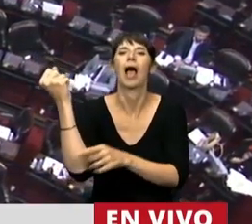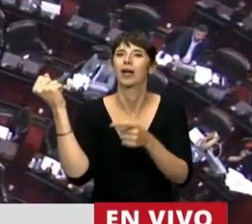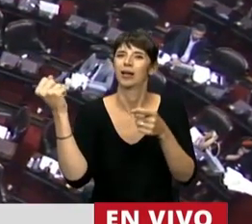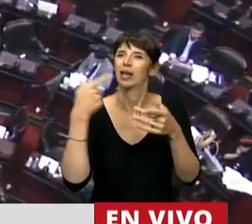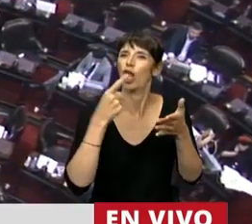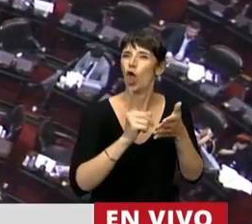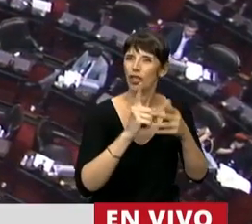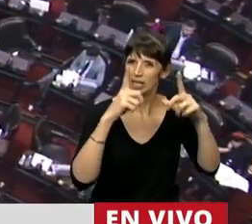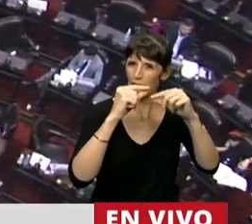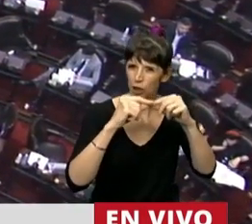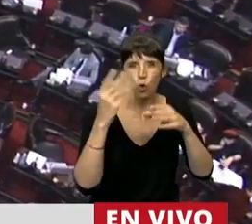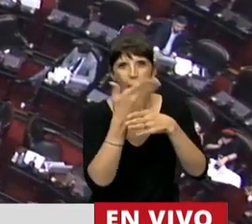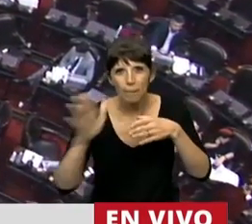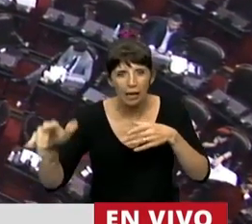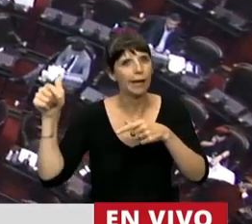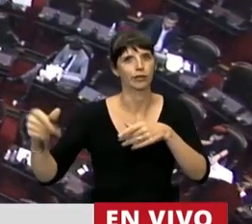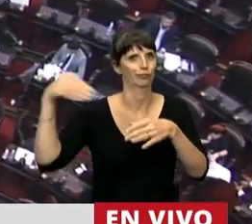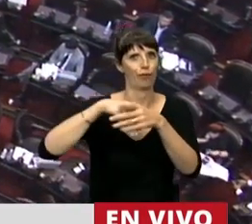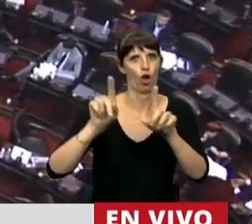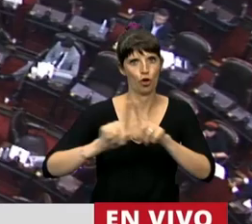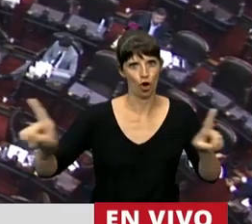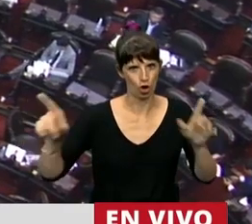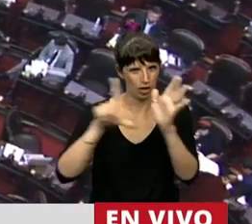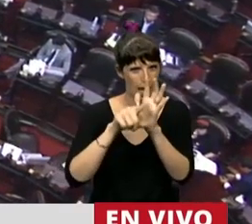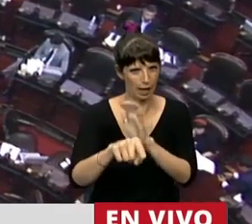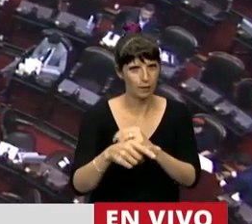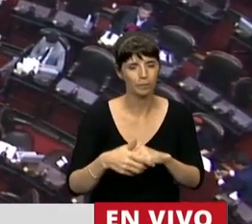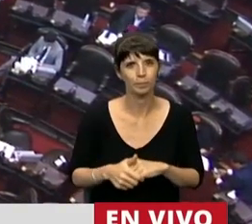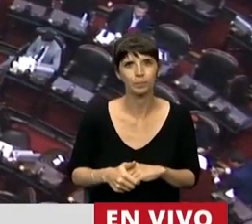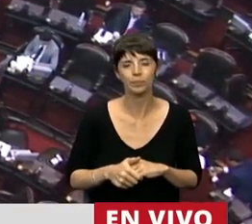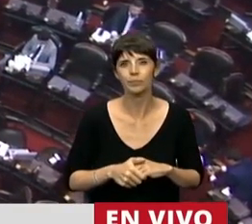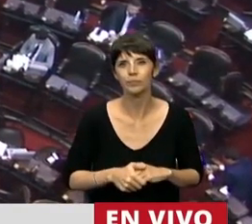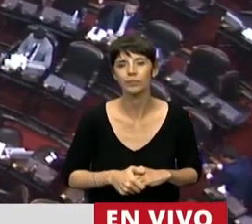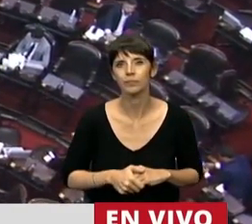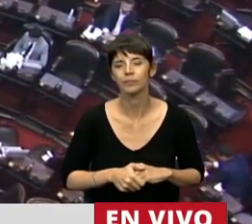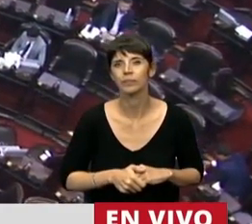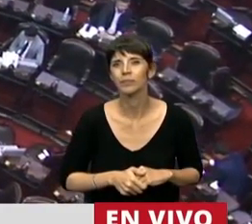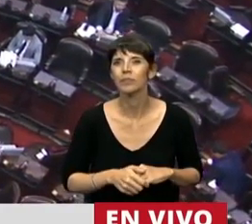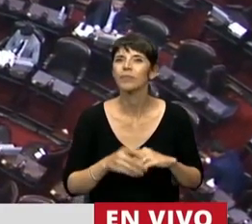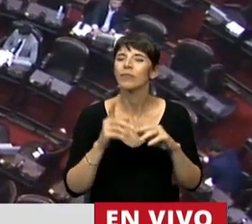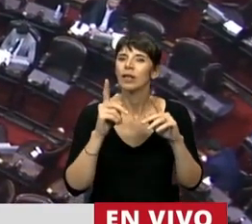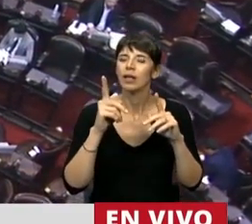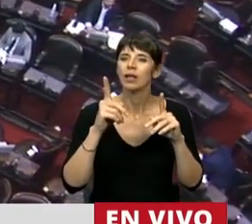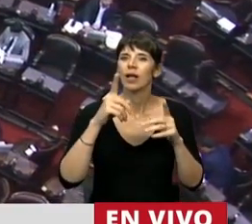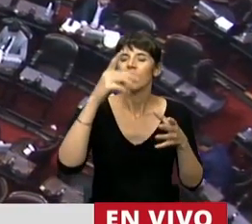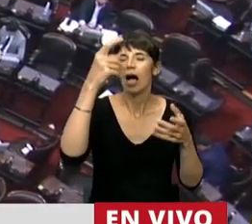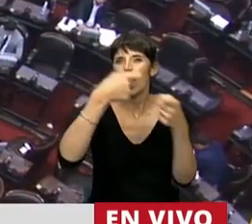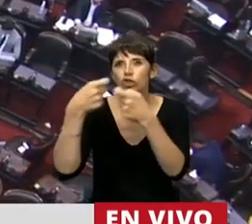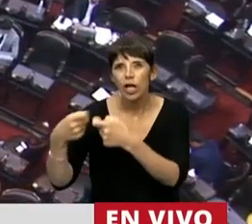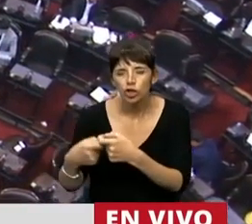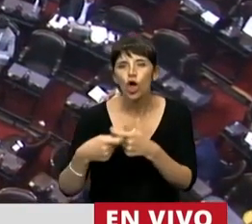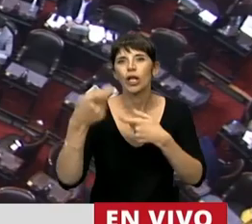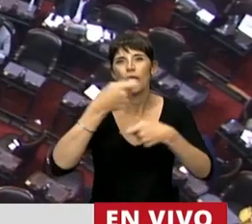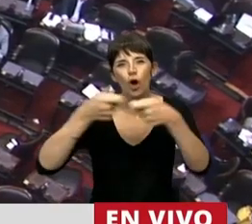modificatorias, a excepción de aquellos que estén vinculados o controlados por otras empresas o grupos económicos